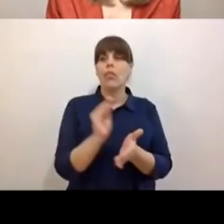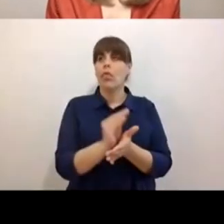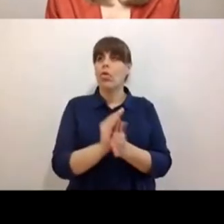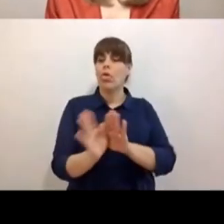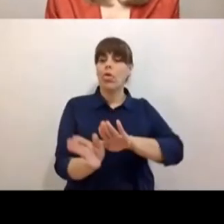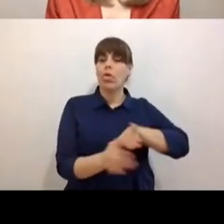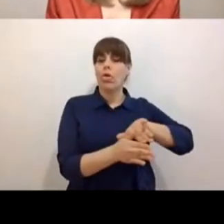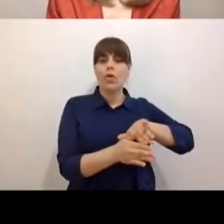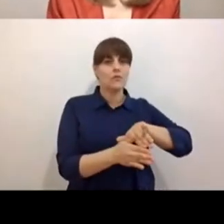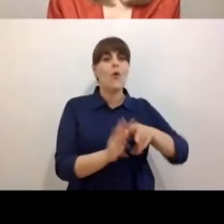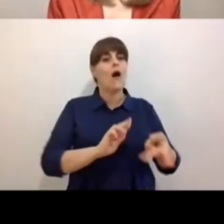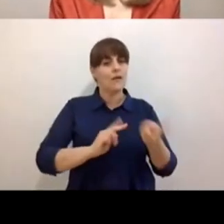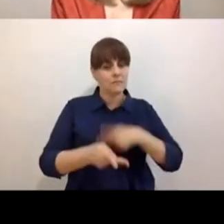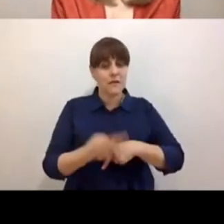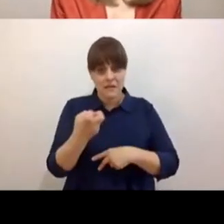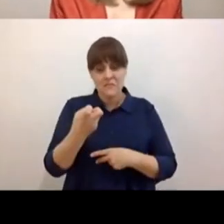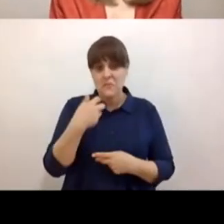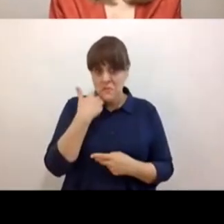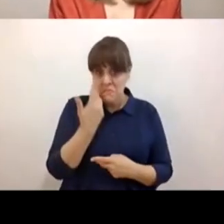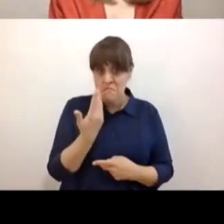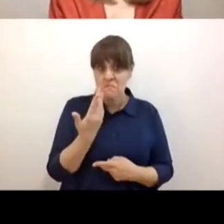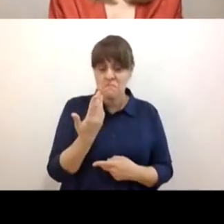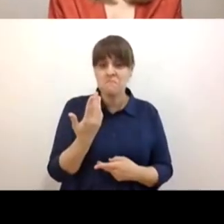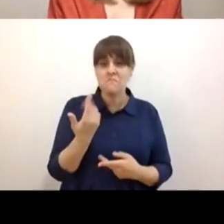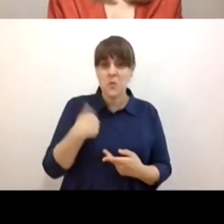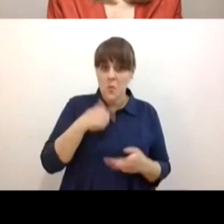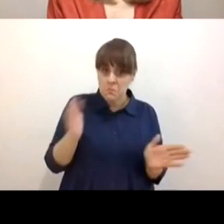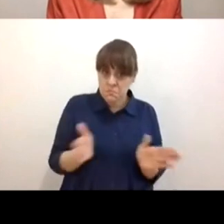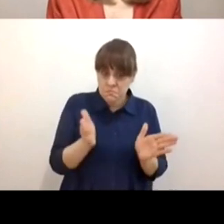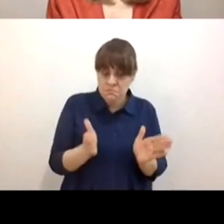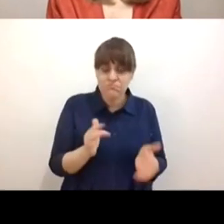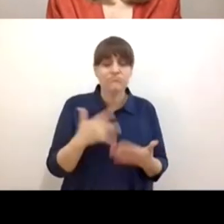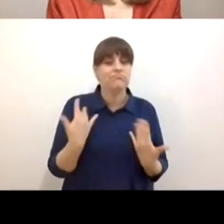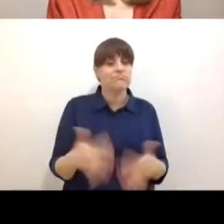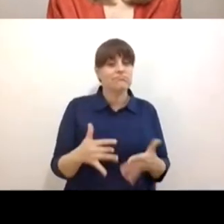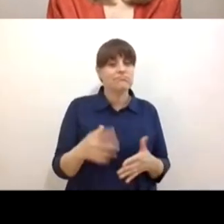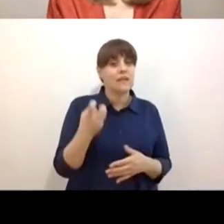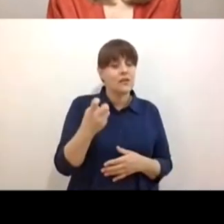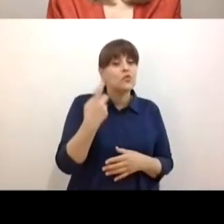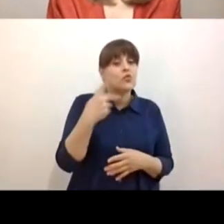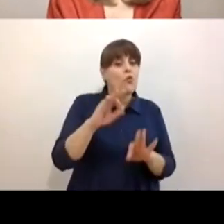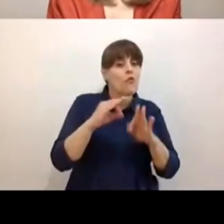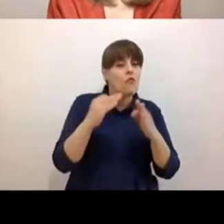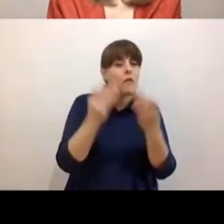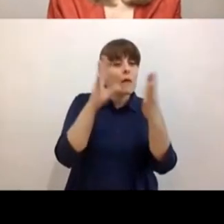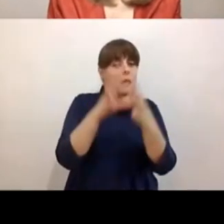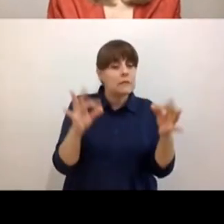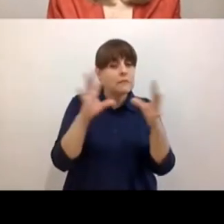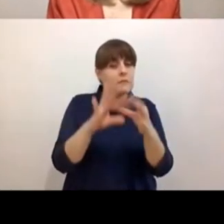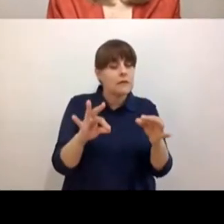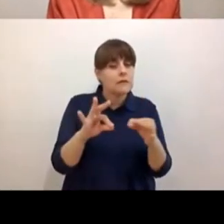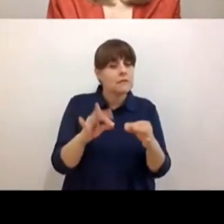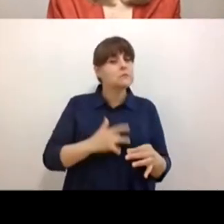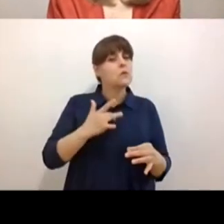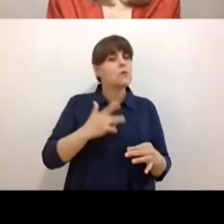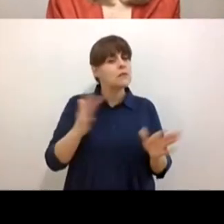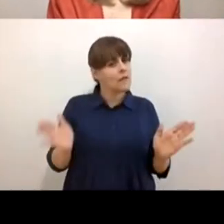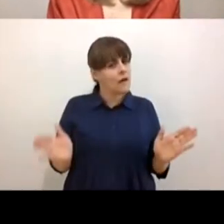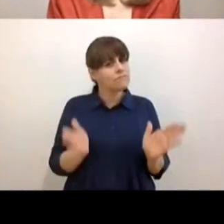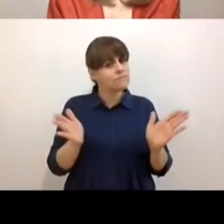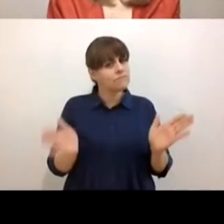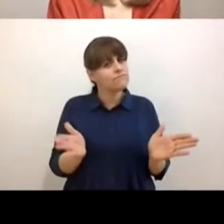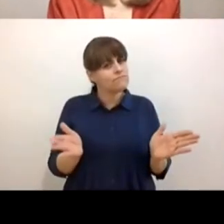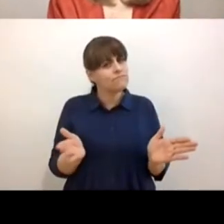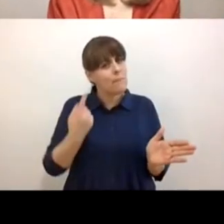Y me parece que lo dices de una manera que invita muchísimo, Soren, a la creatividad.